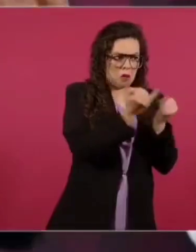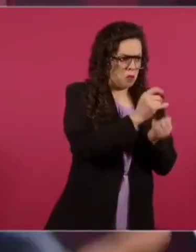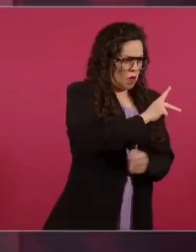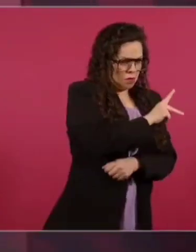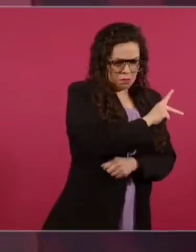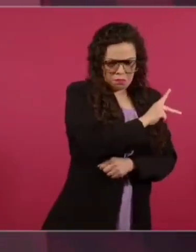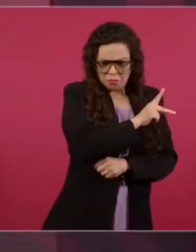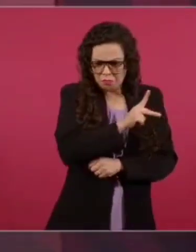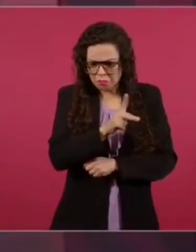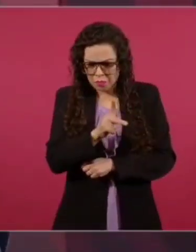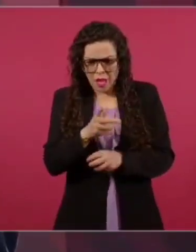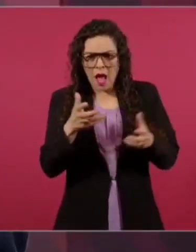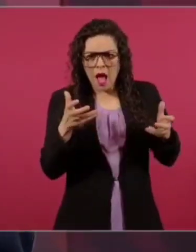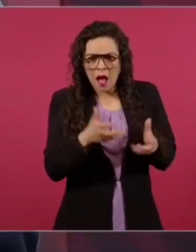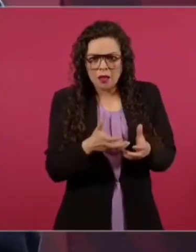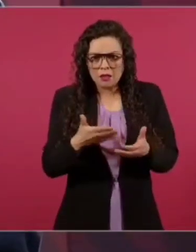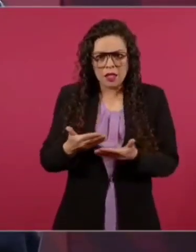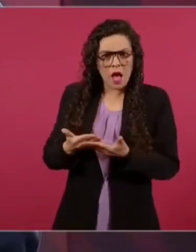cambiarla.